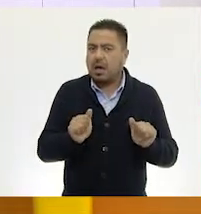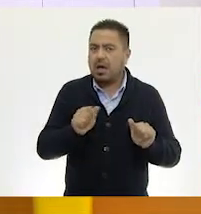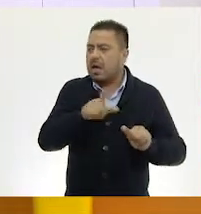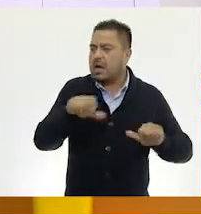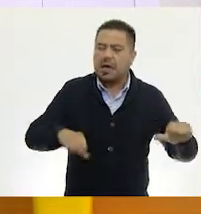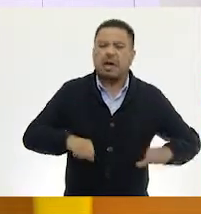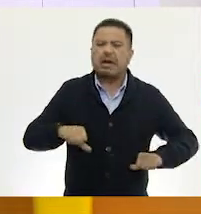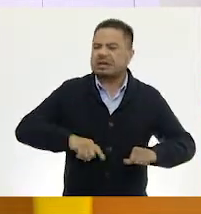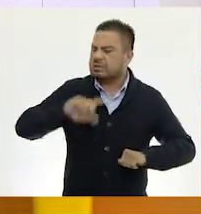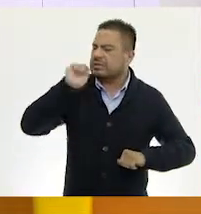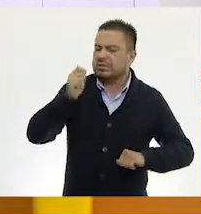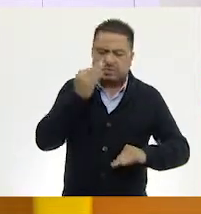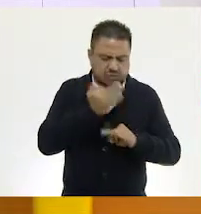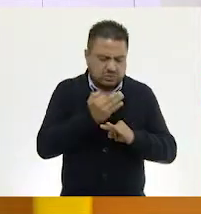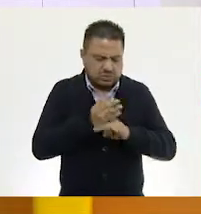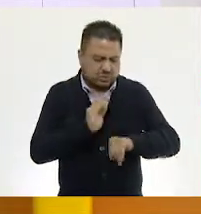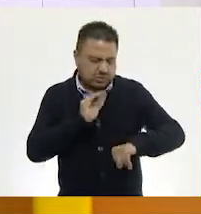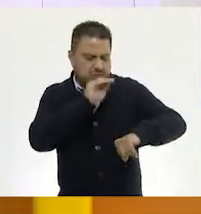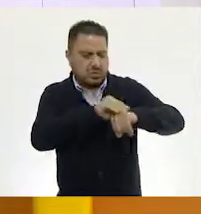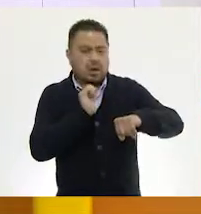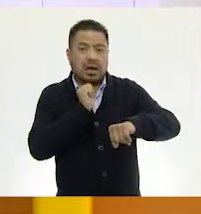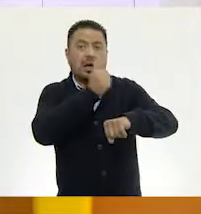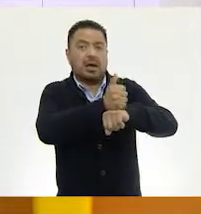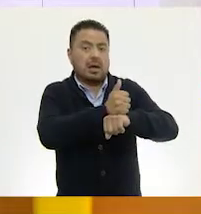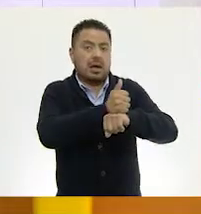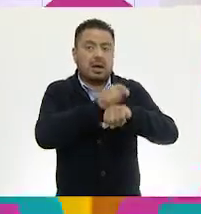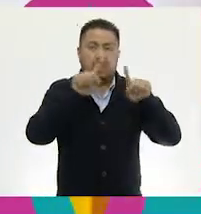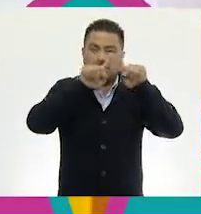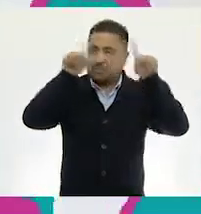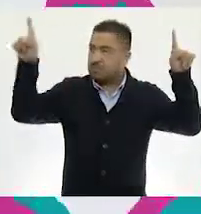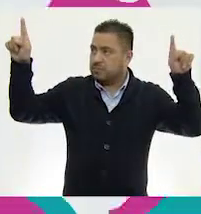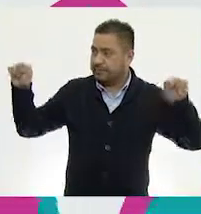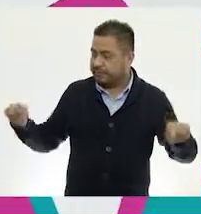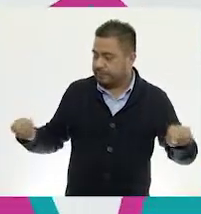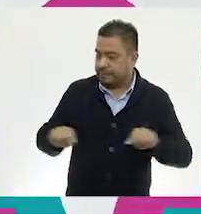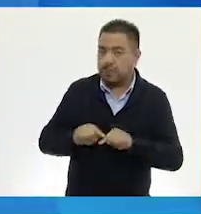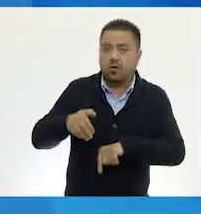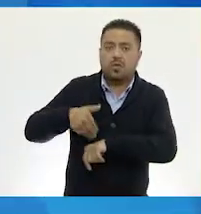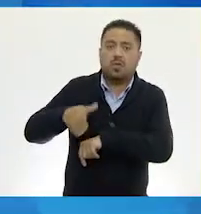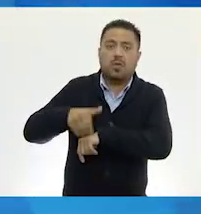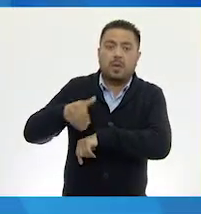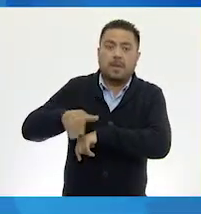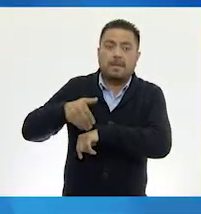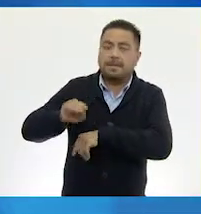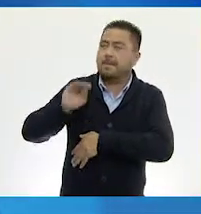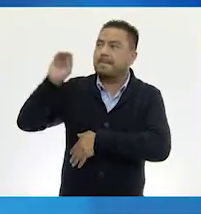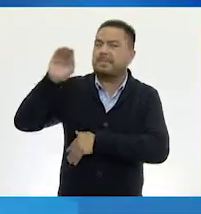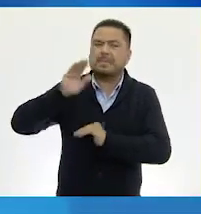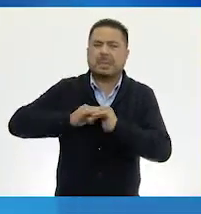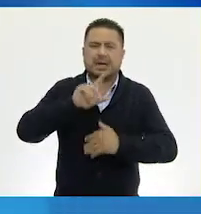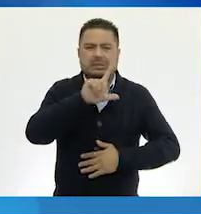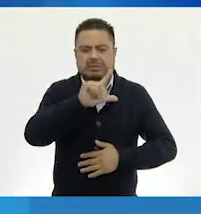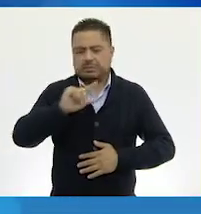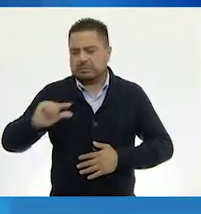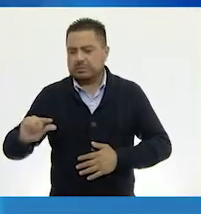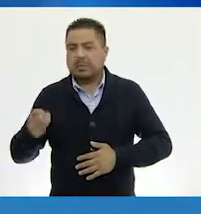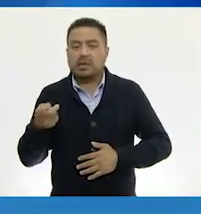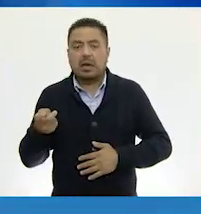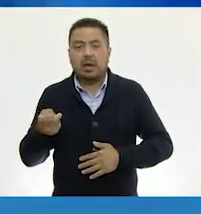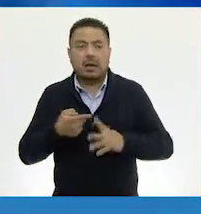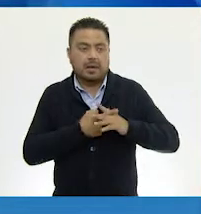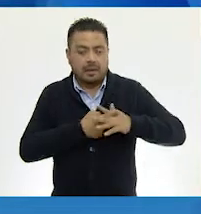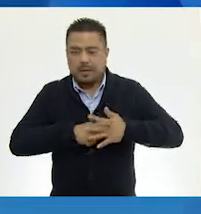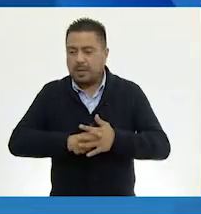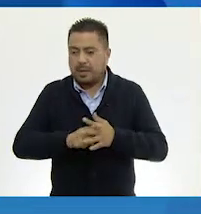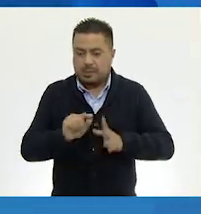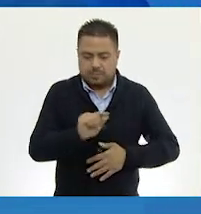la actividad consiste en que vamos a colocar en esta parte de nuestra tabla la cantidad más pequeña. Al comienzo vamos a ir